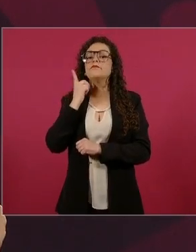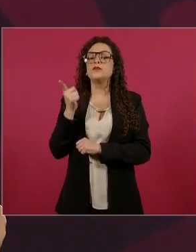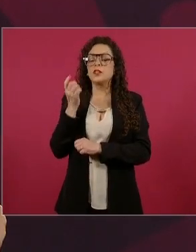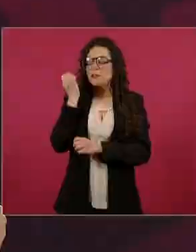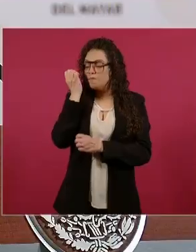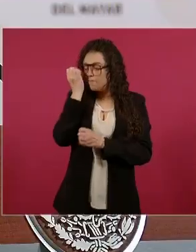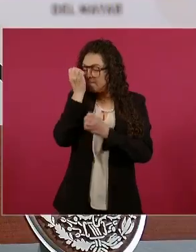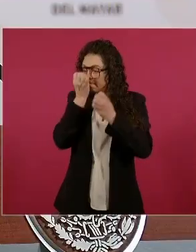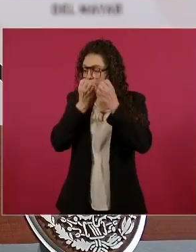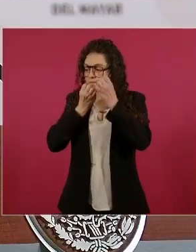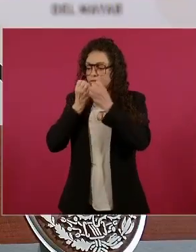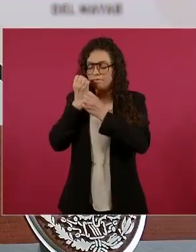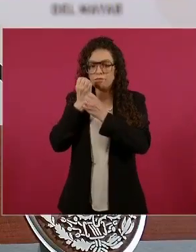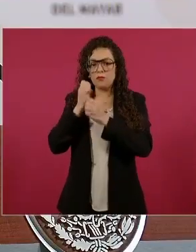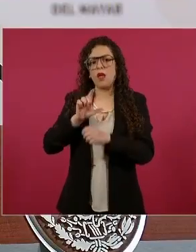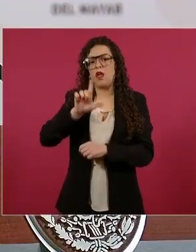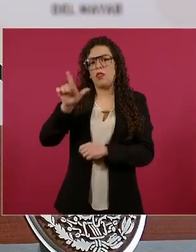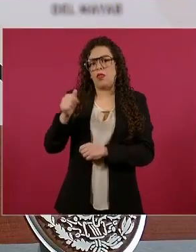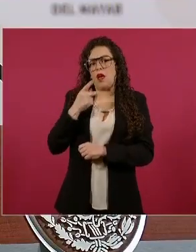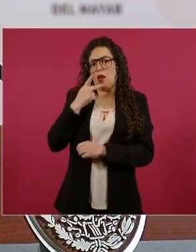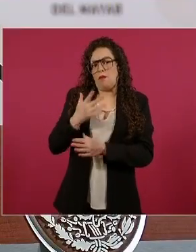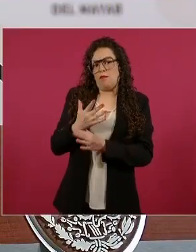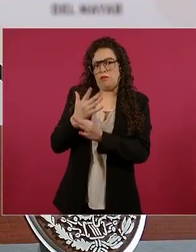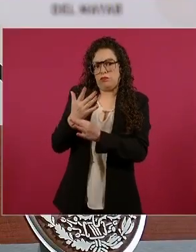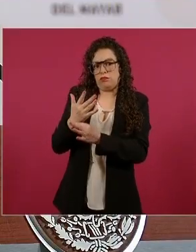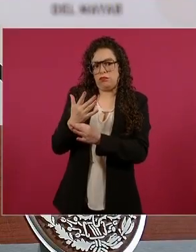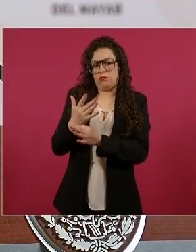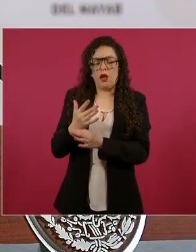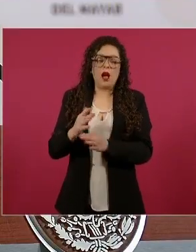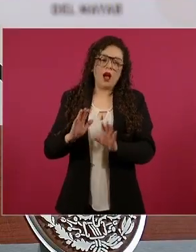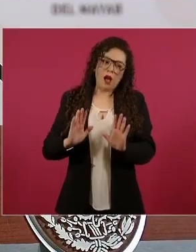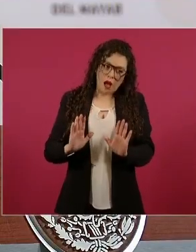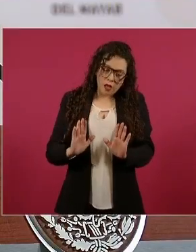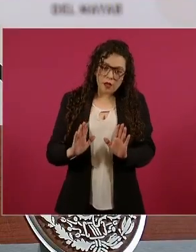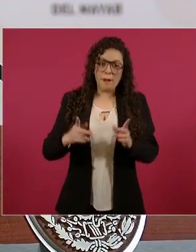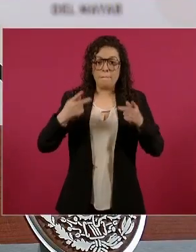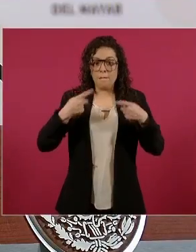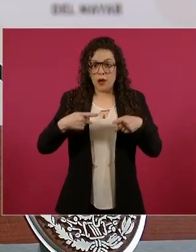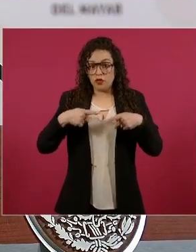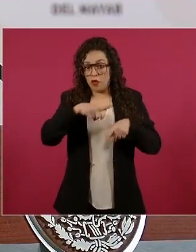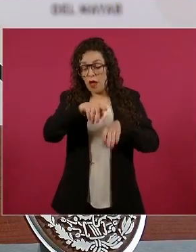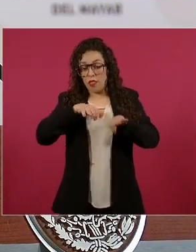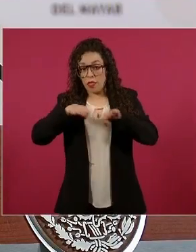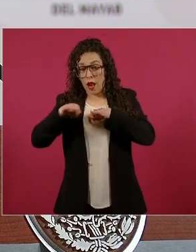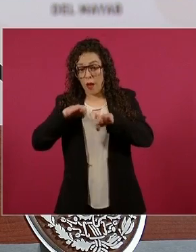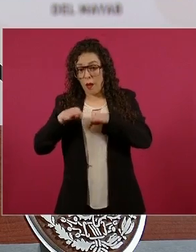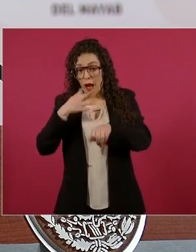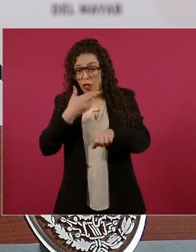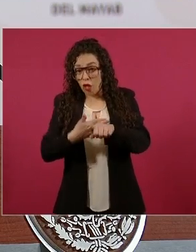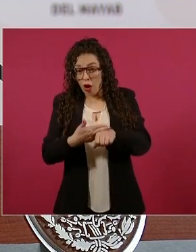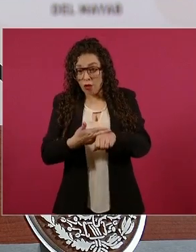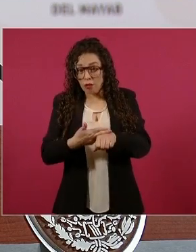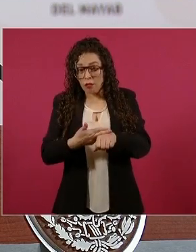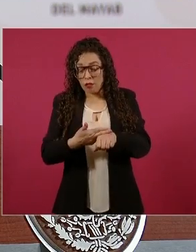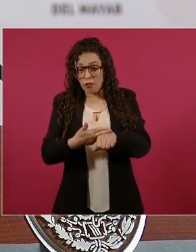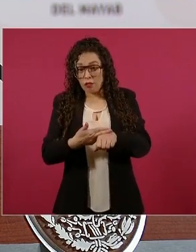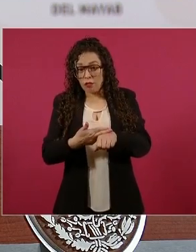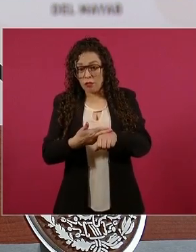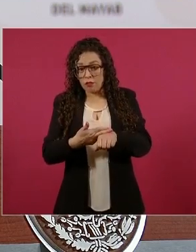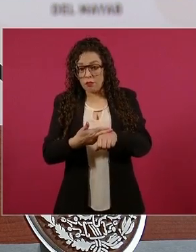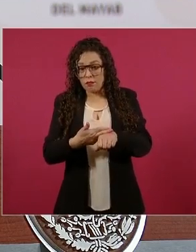a los trabajadores para querer mantener